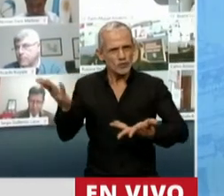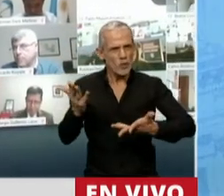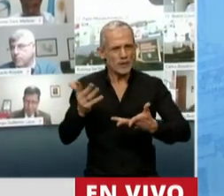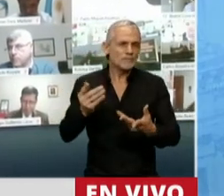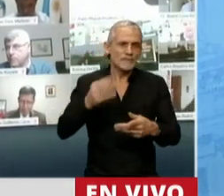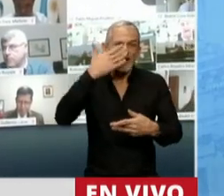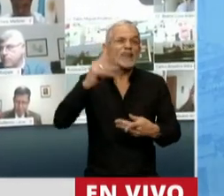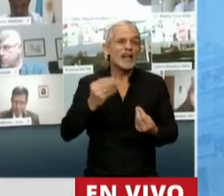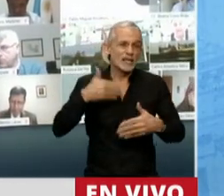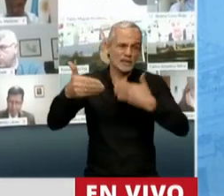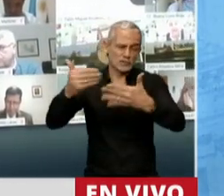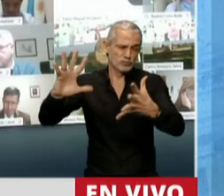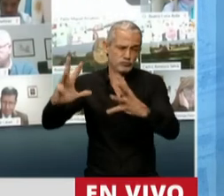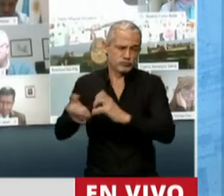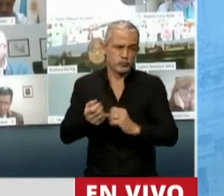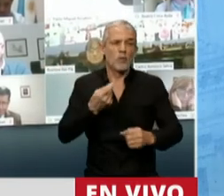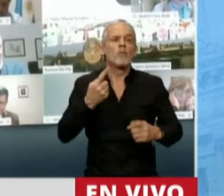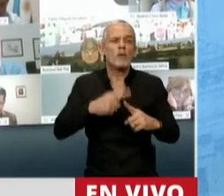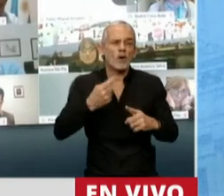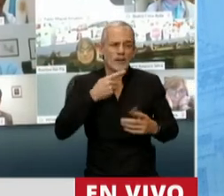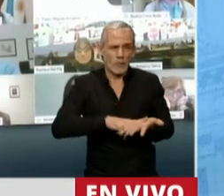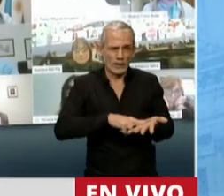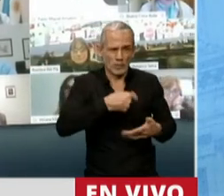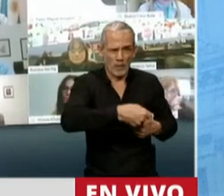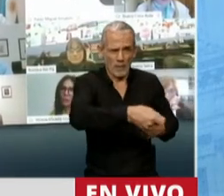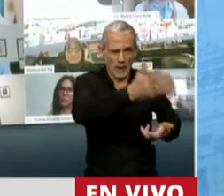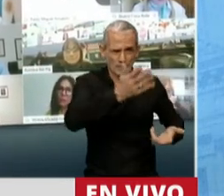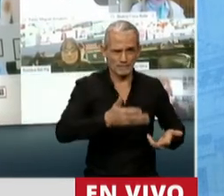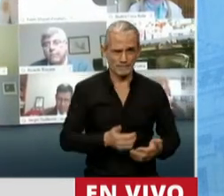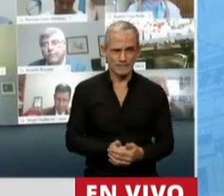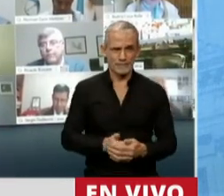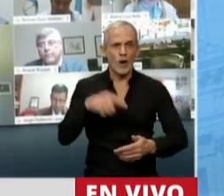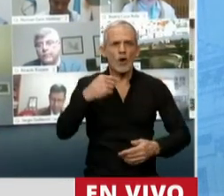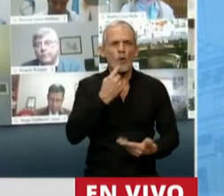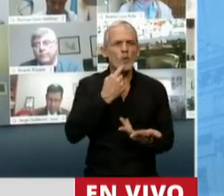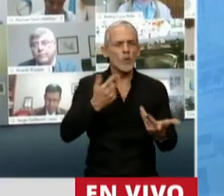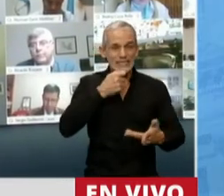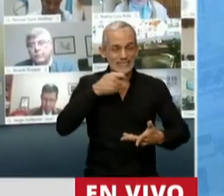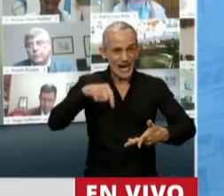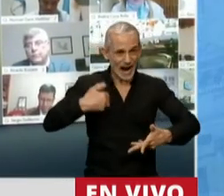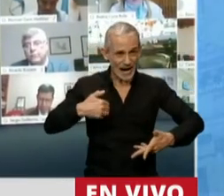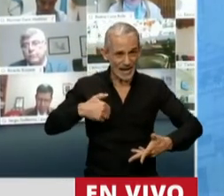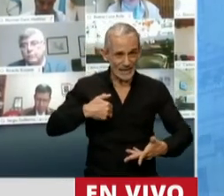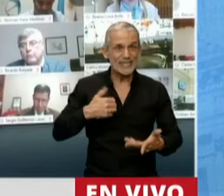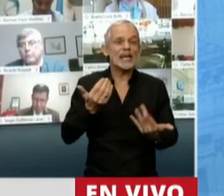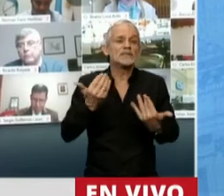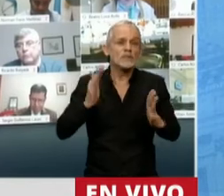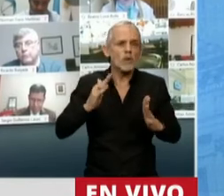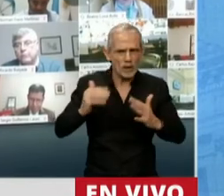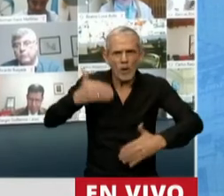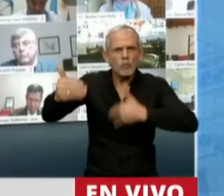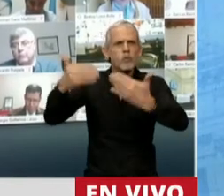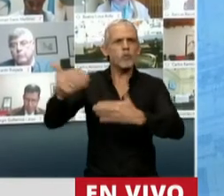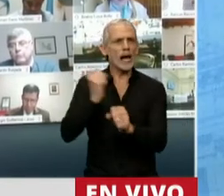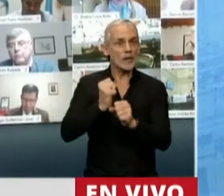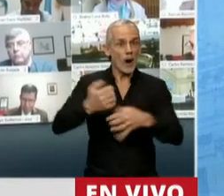nuestro país. Y que muchos dudan hoy de si en la Argentina se puede crecer haciendo las